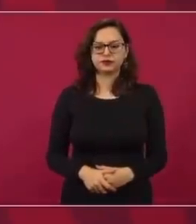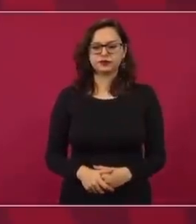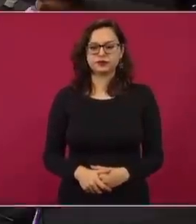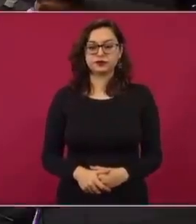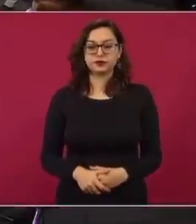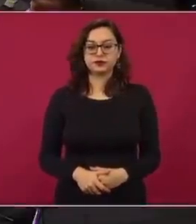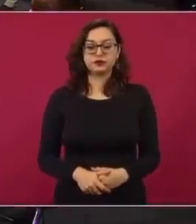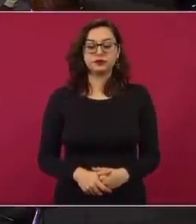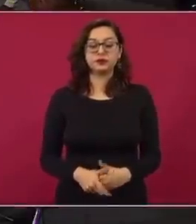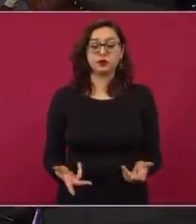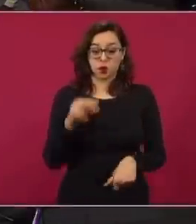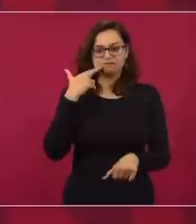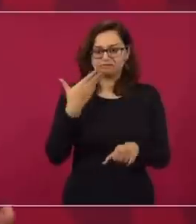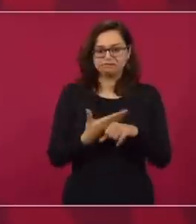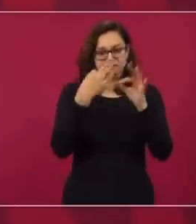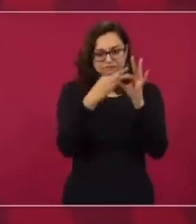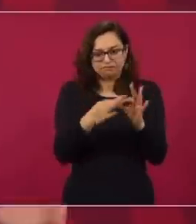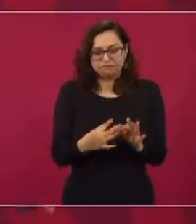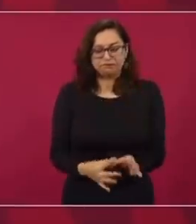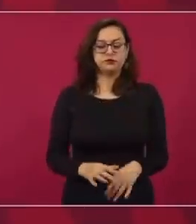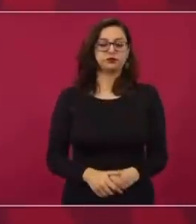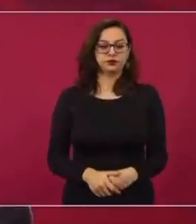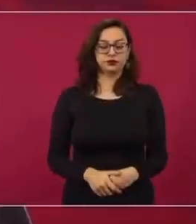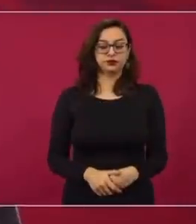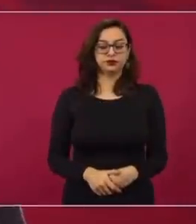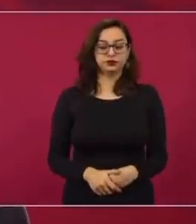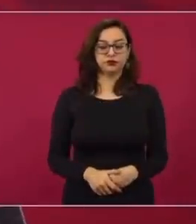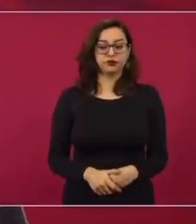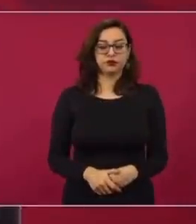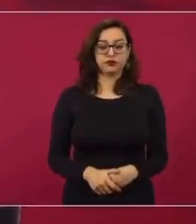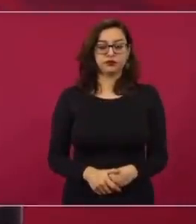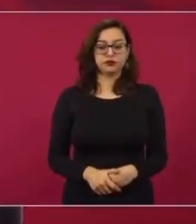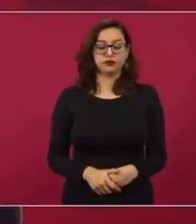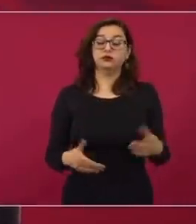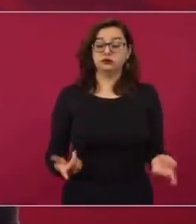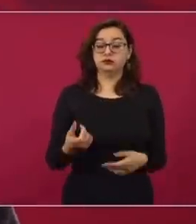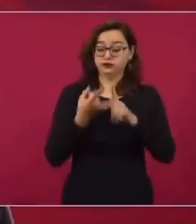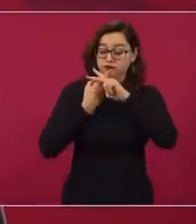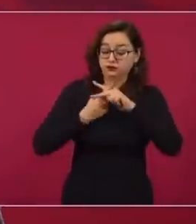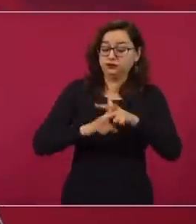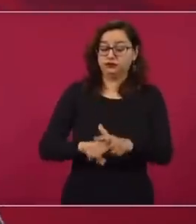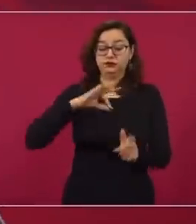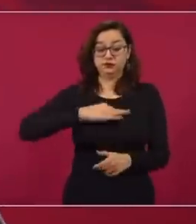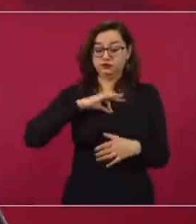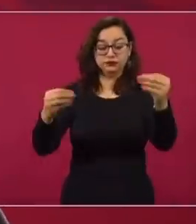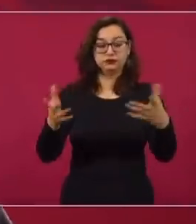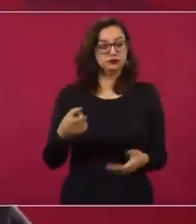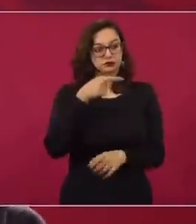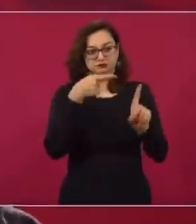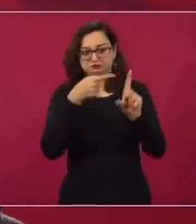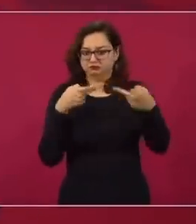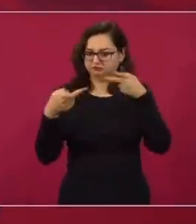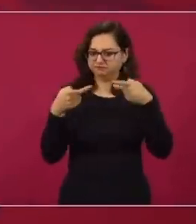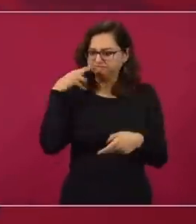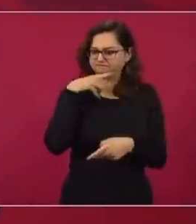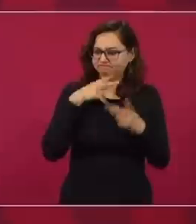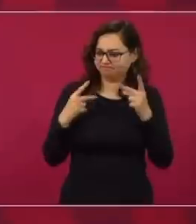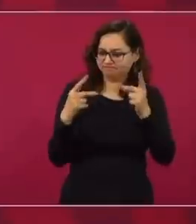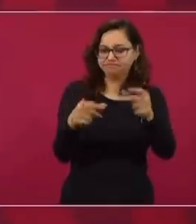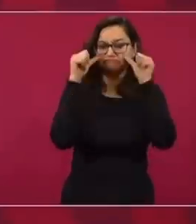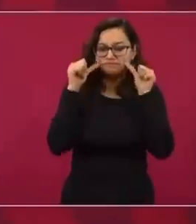doctor Hugo López-Gatell es un profesional responsable. Empezamos desde que comenzó la pandemia a atender a todos. Imagínense lo que fue